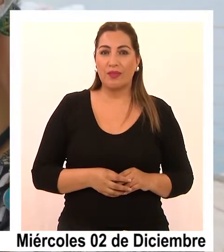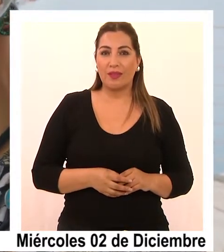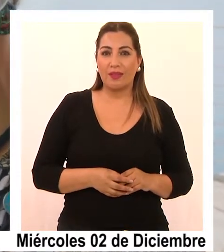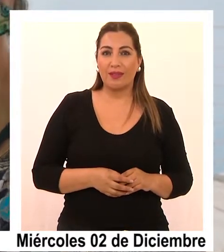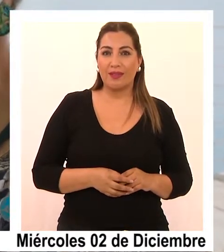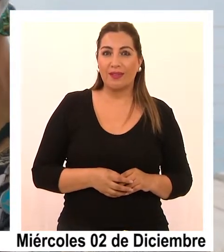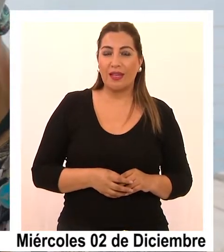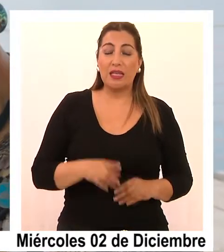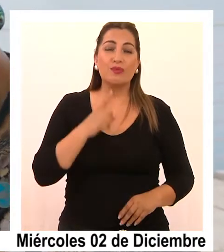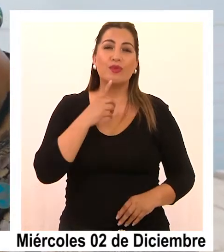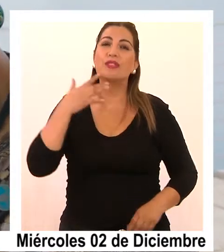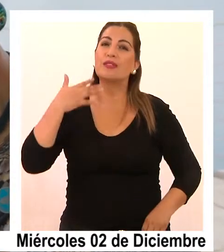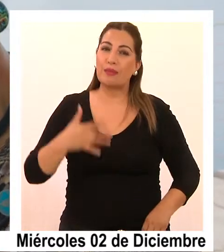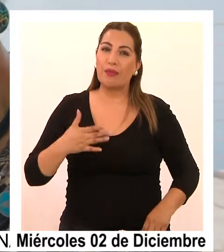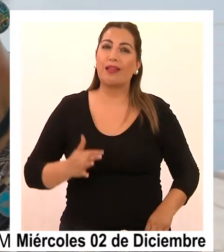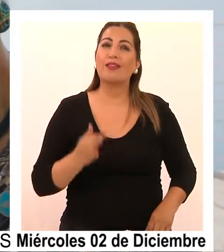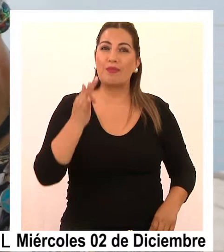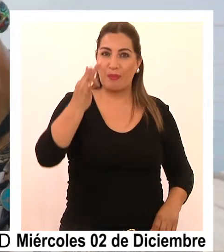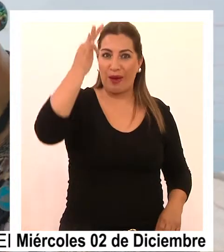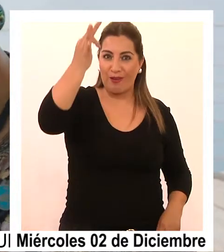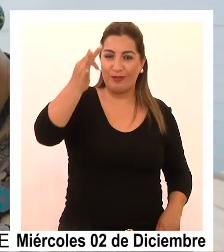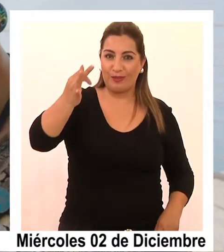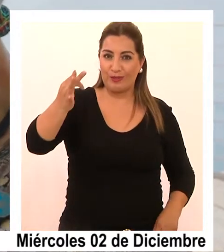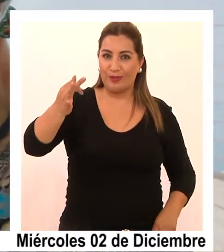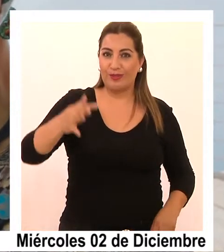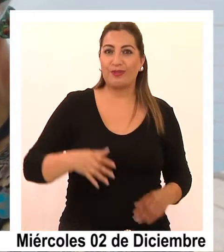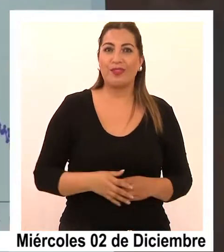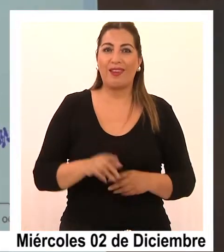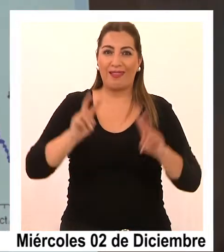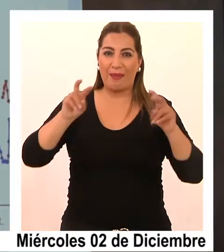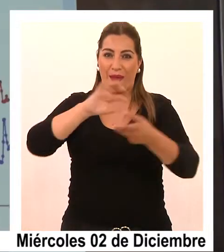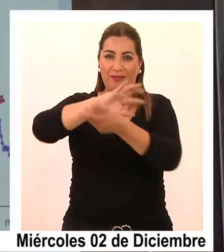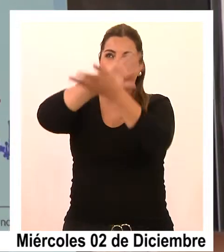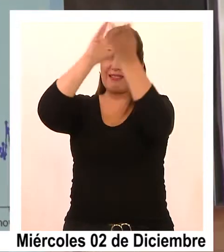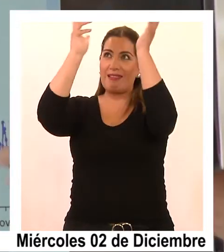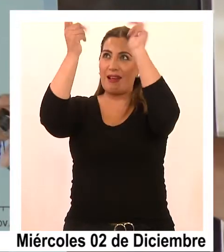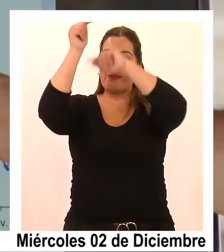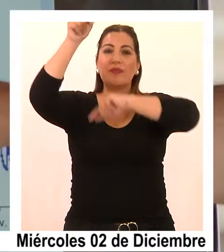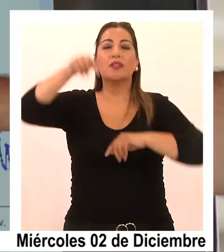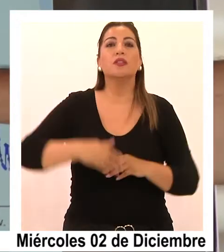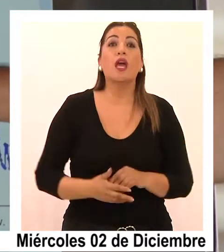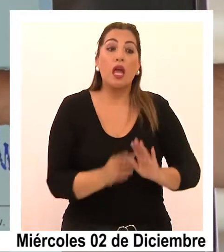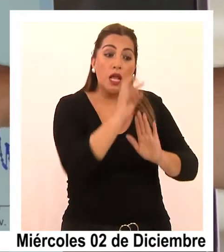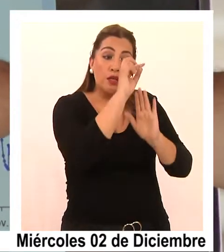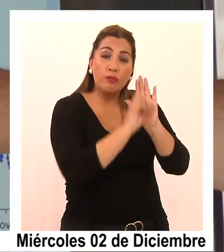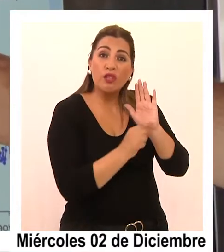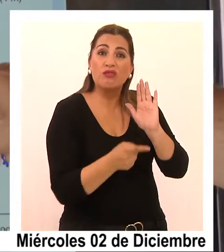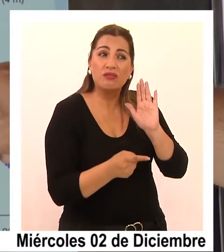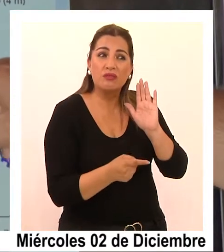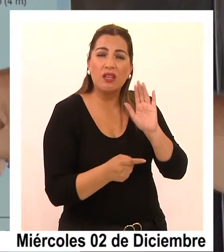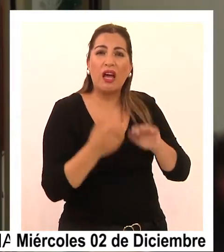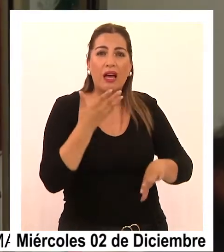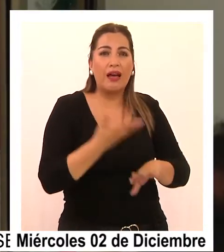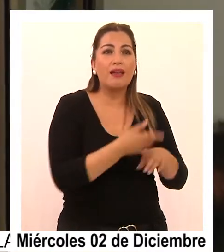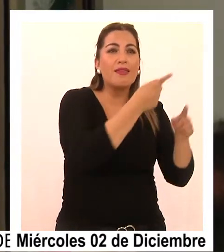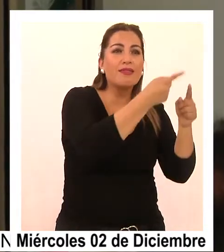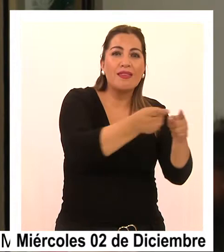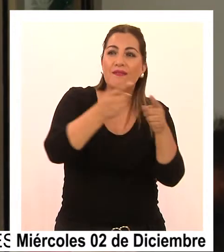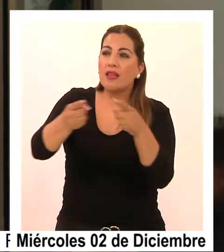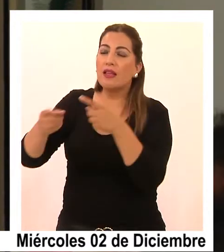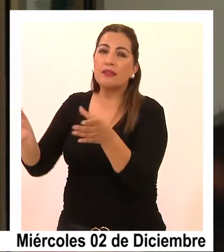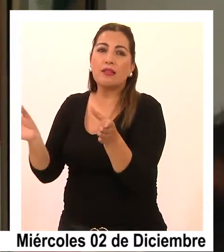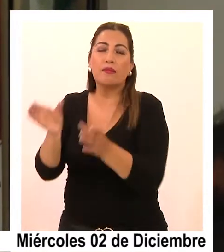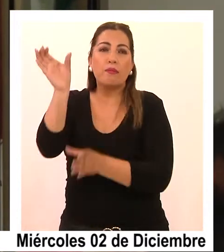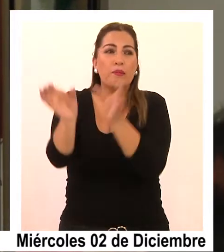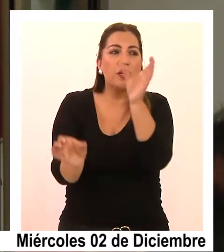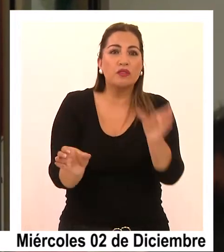que es tan importante para el futuro de la adaptación al cambio climático. El desarrollo del proyecto logró convocar a distintos actores en